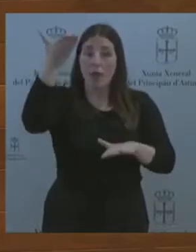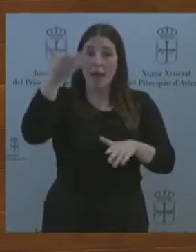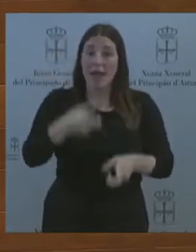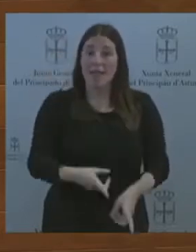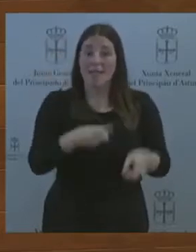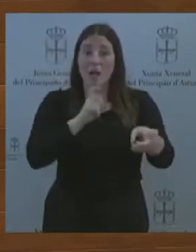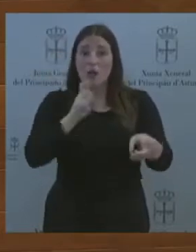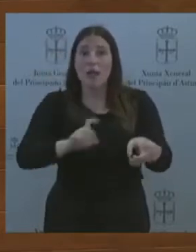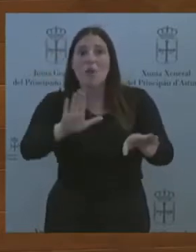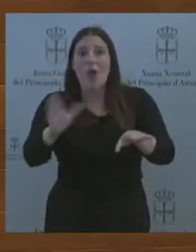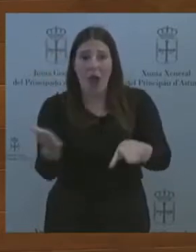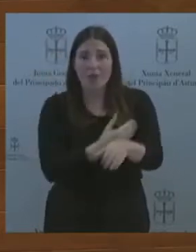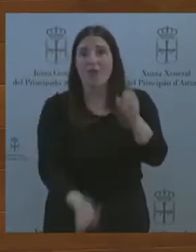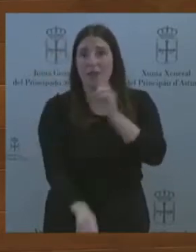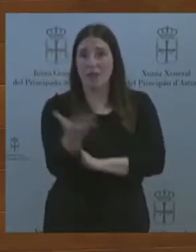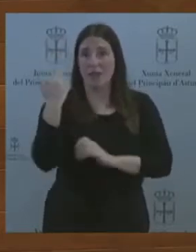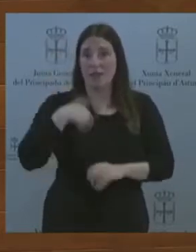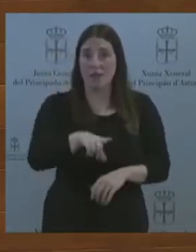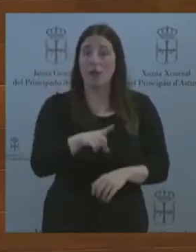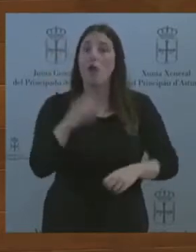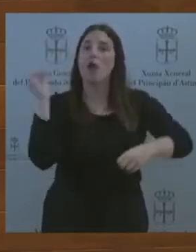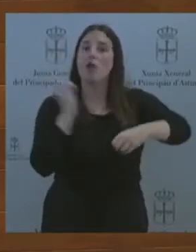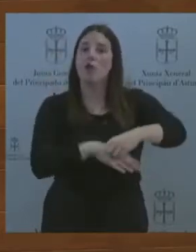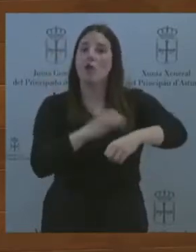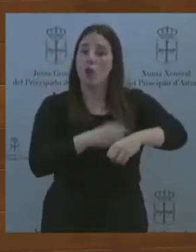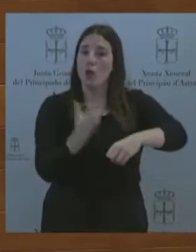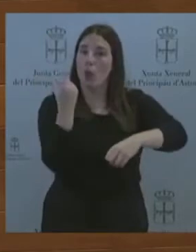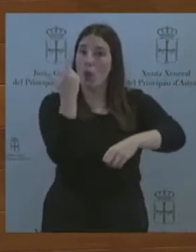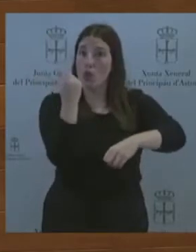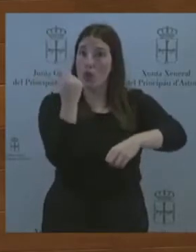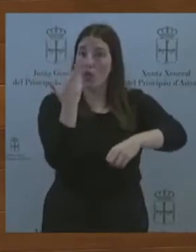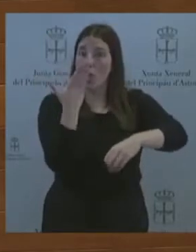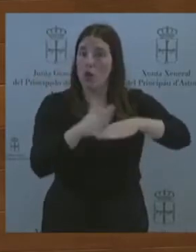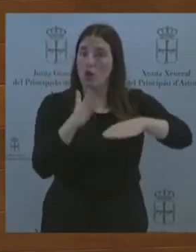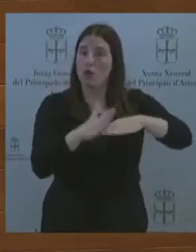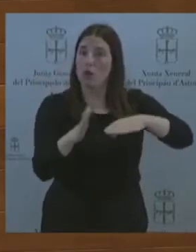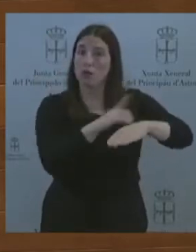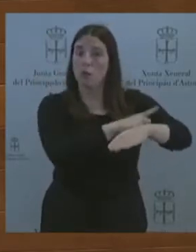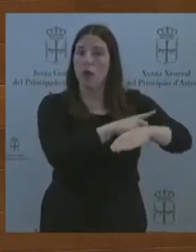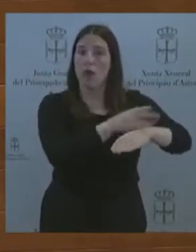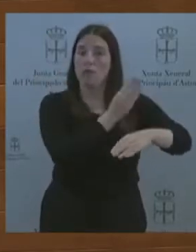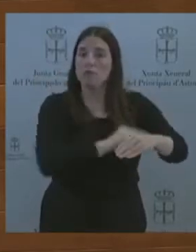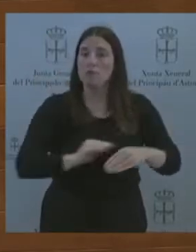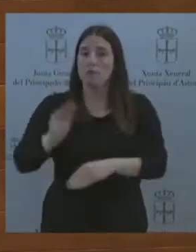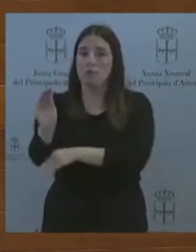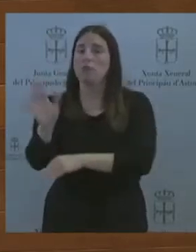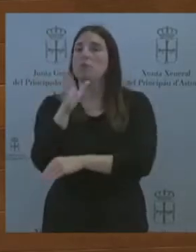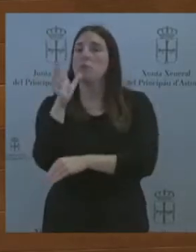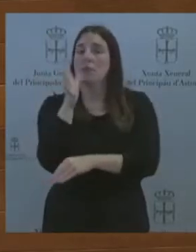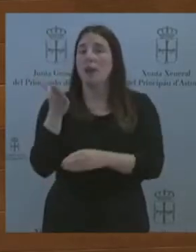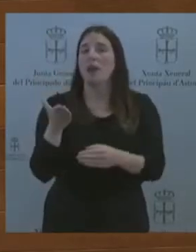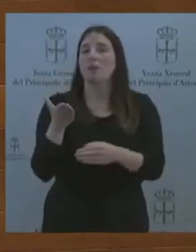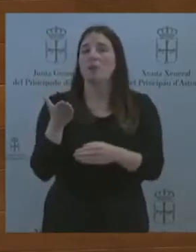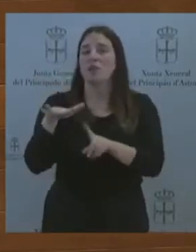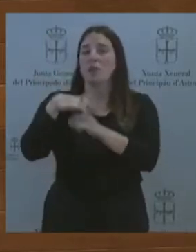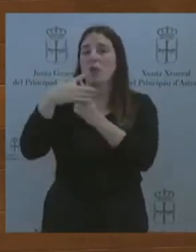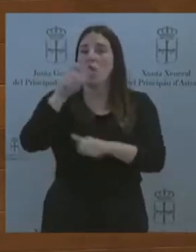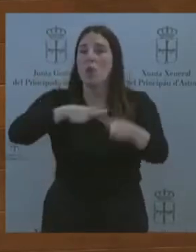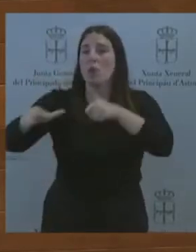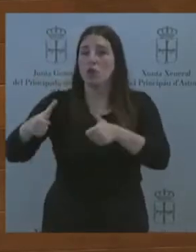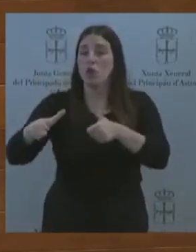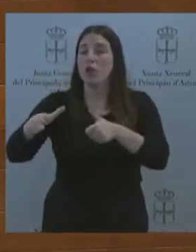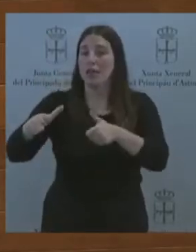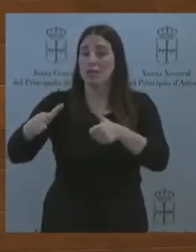que ayuda a superar los impactos derivados de la guerra a una parte de la población asturiana, olvidándose del resto y presentando más que una propuesta, una